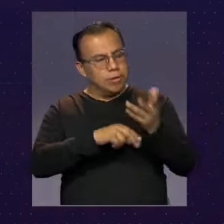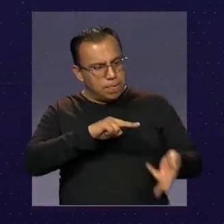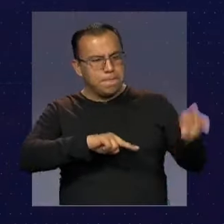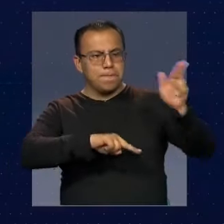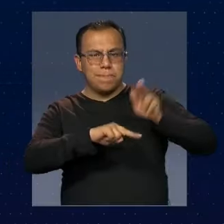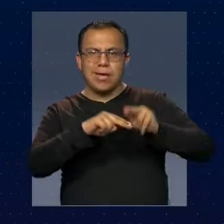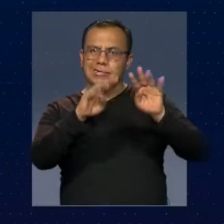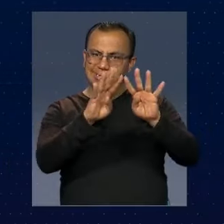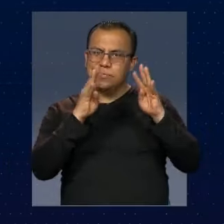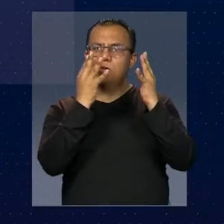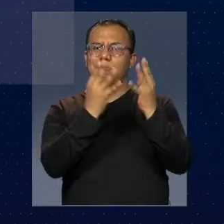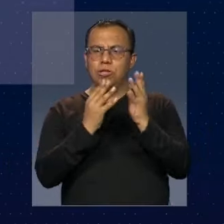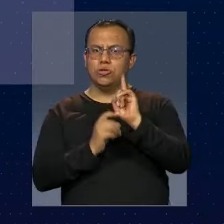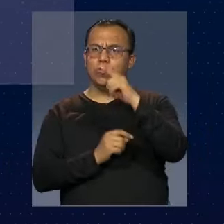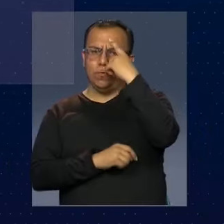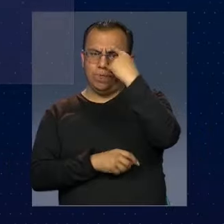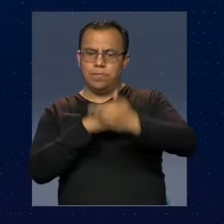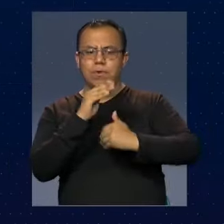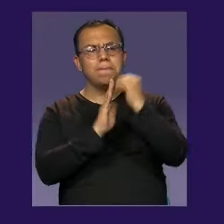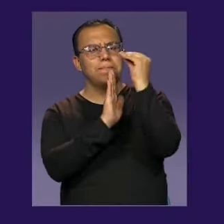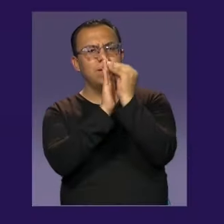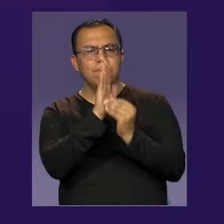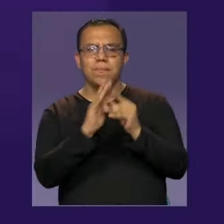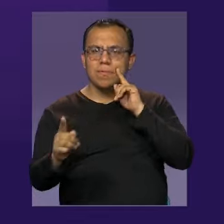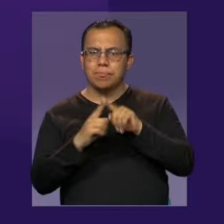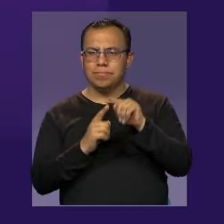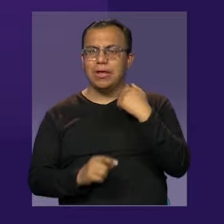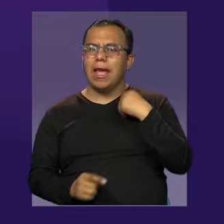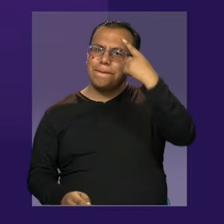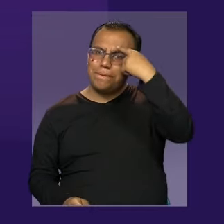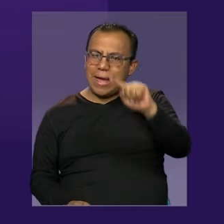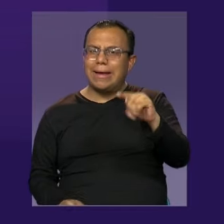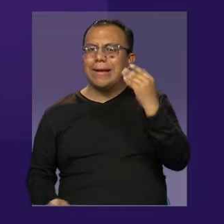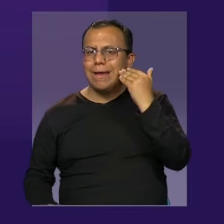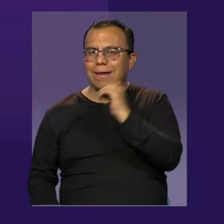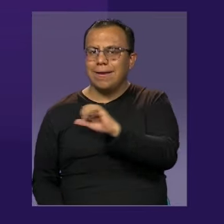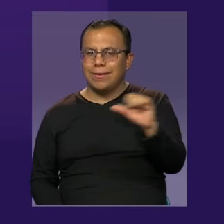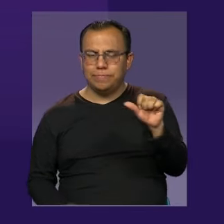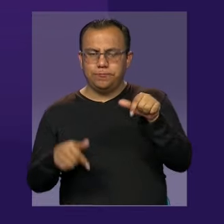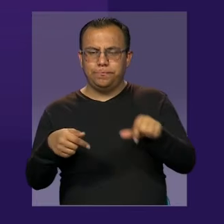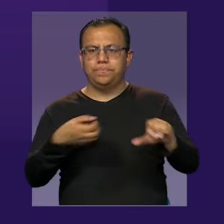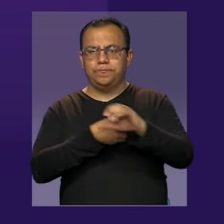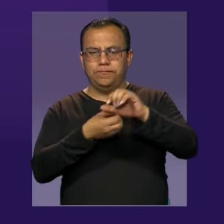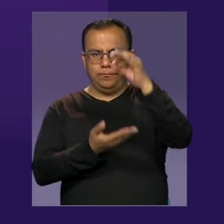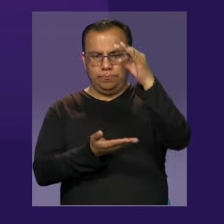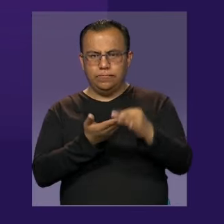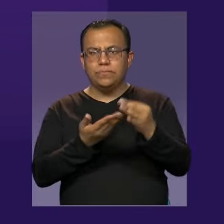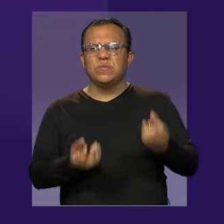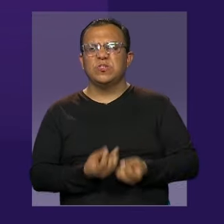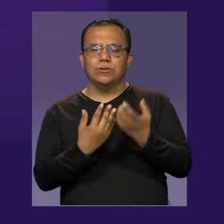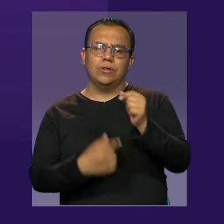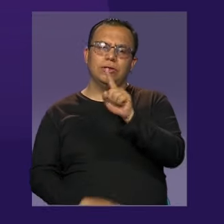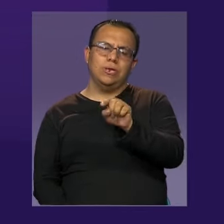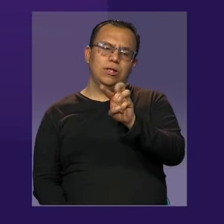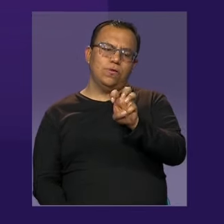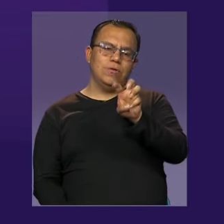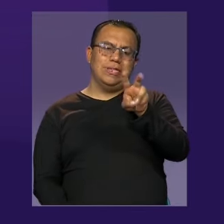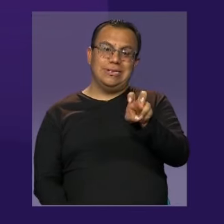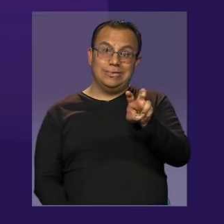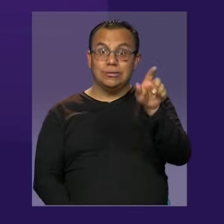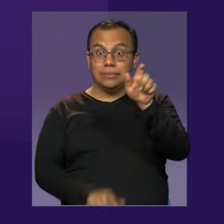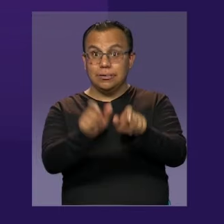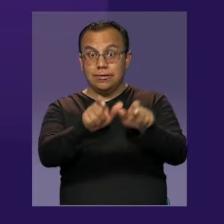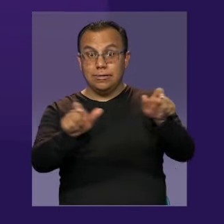como el Congreso, legisle pensando por y para las mujeres siempre. En la capital del país se han capturado a 187 personas